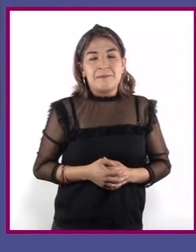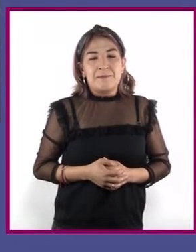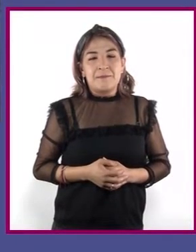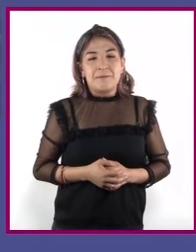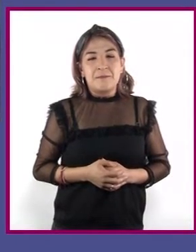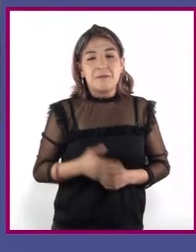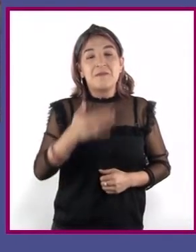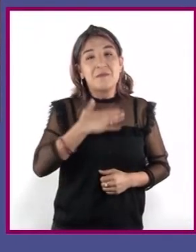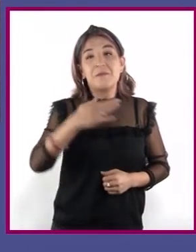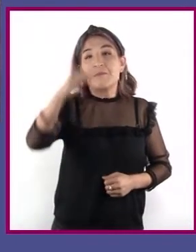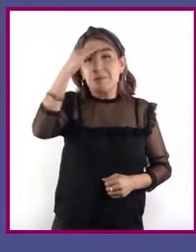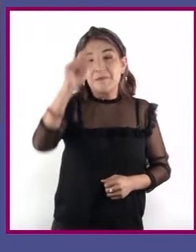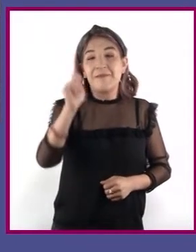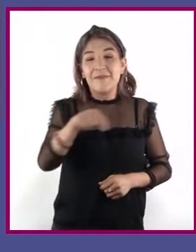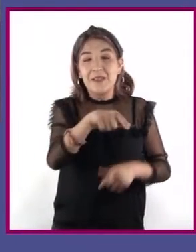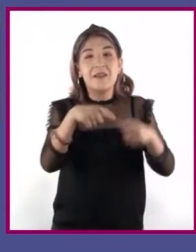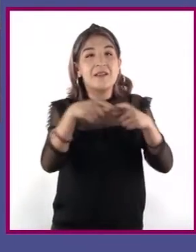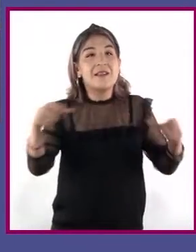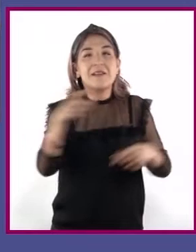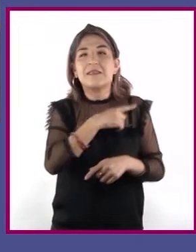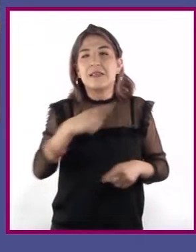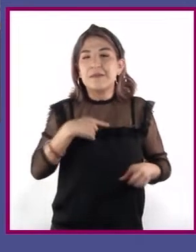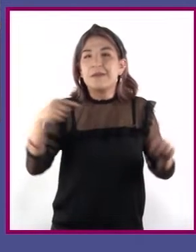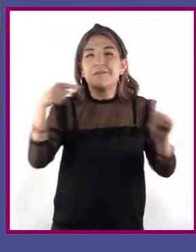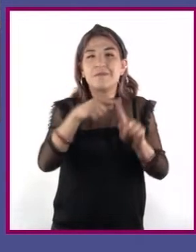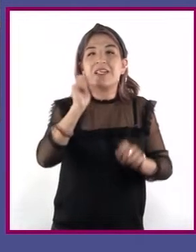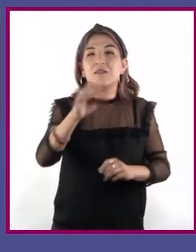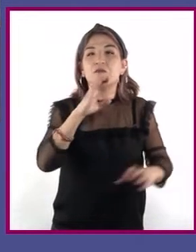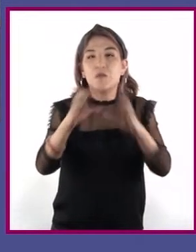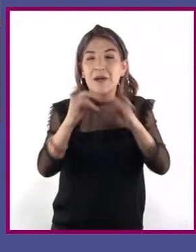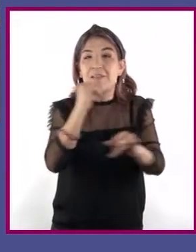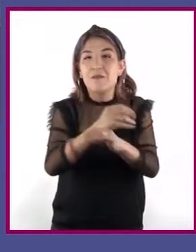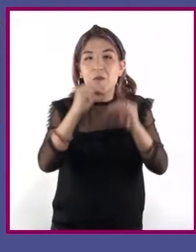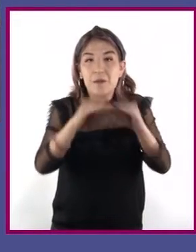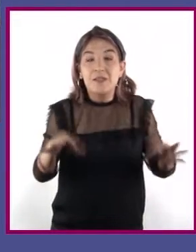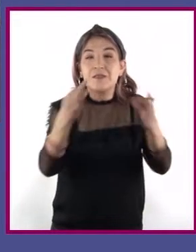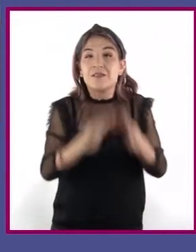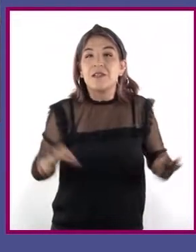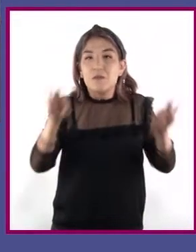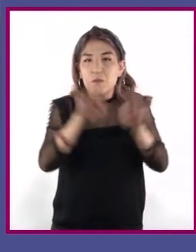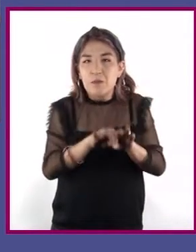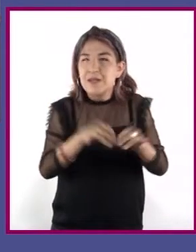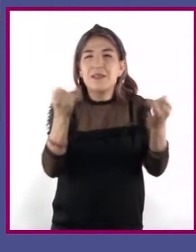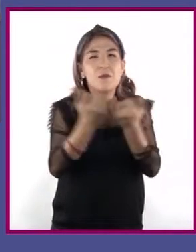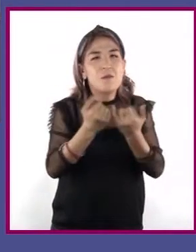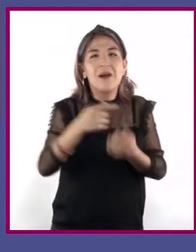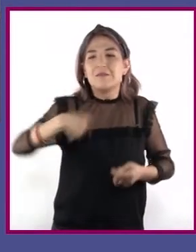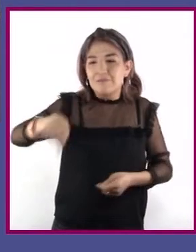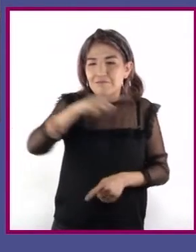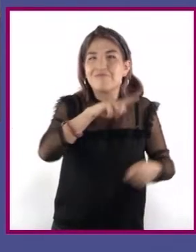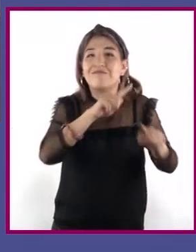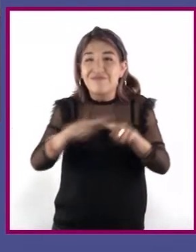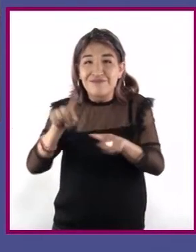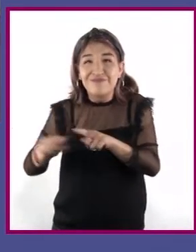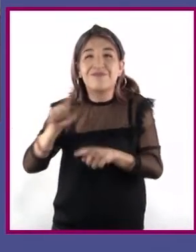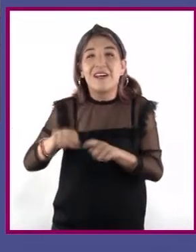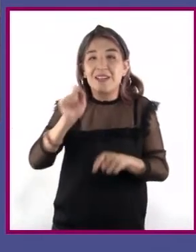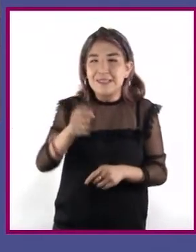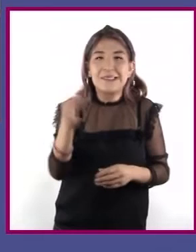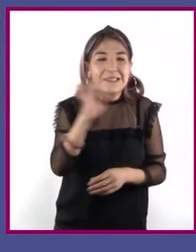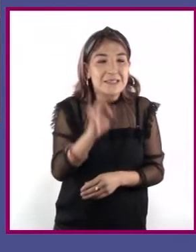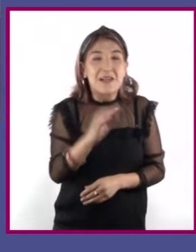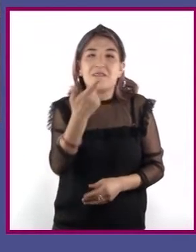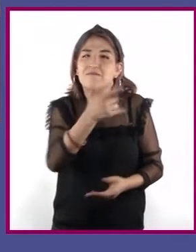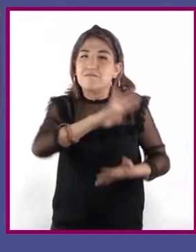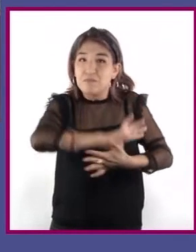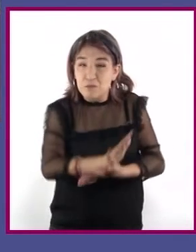Pienso que las fichas tienen un propósito y es comunicar información importante. Como hicimos varias, aprendimos de lo reprobable que es